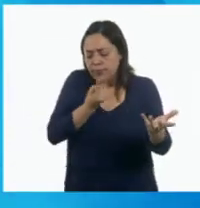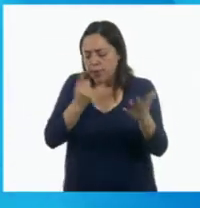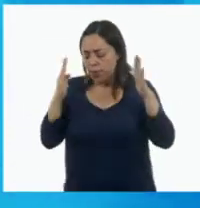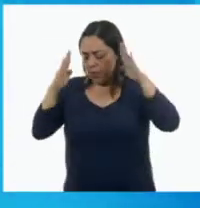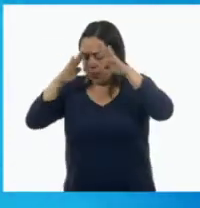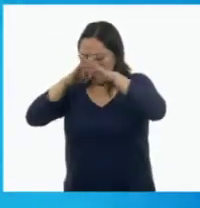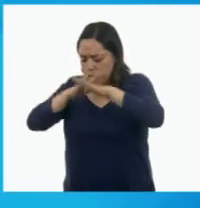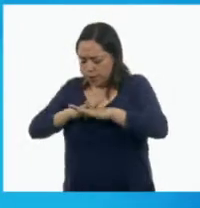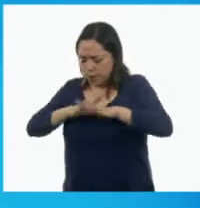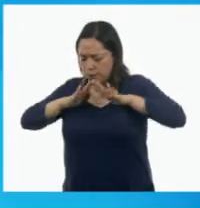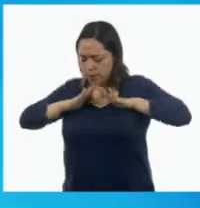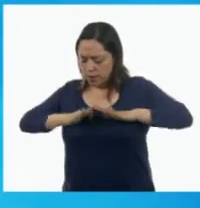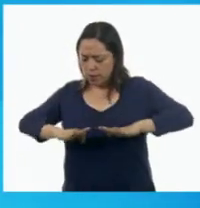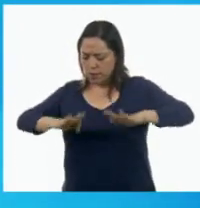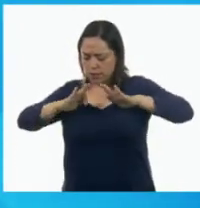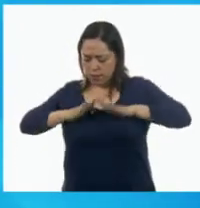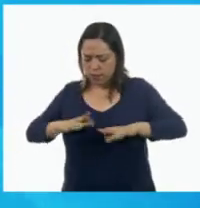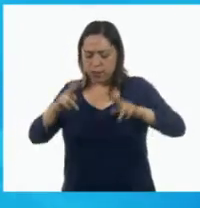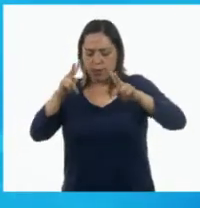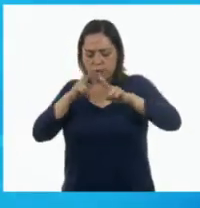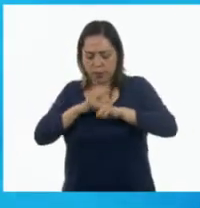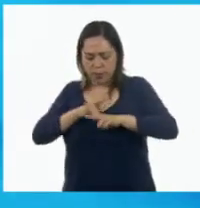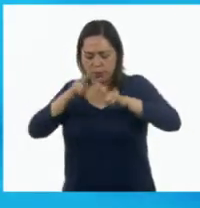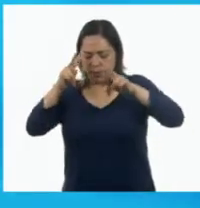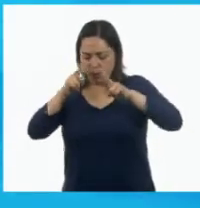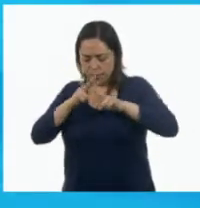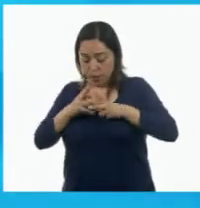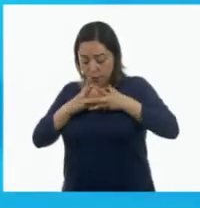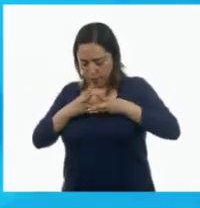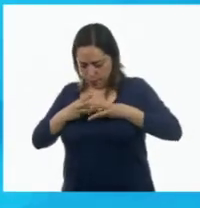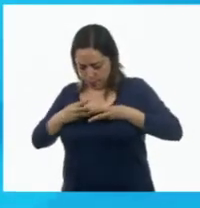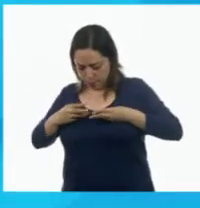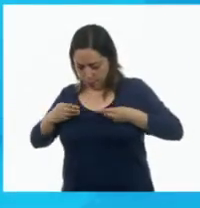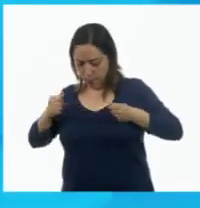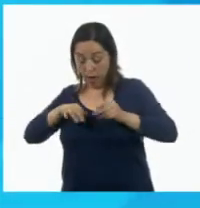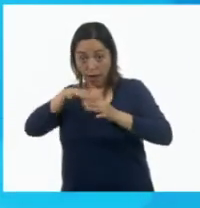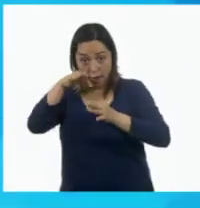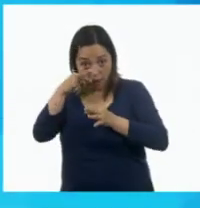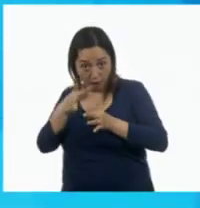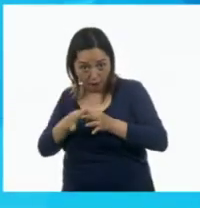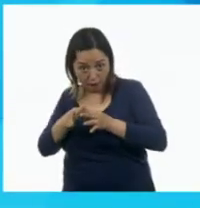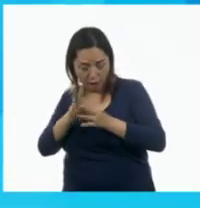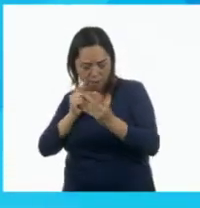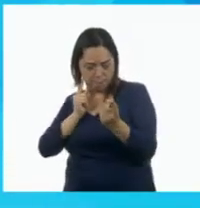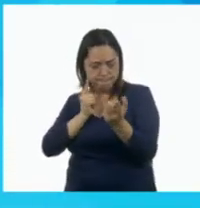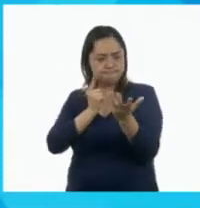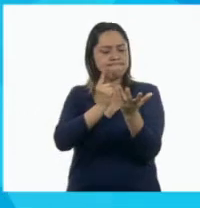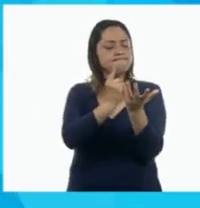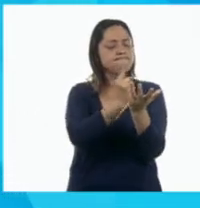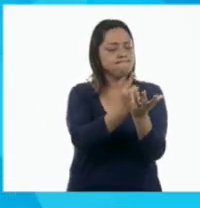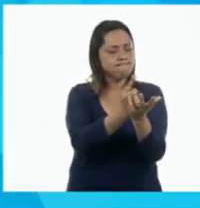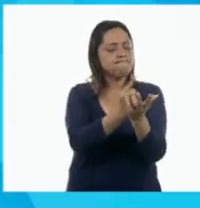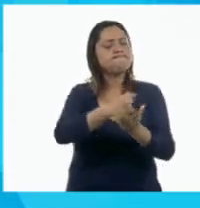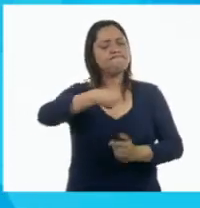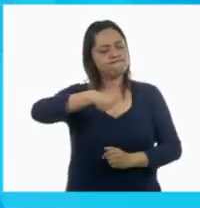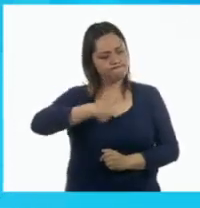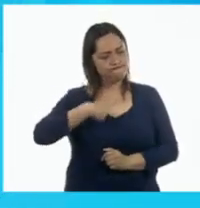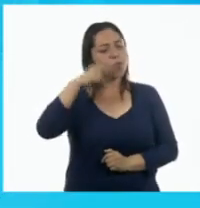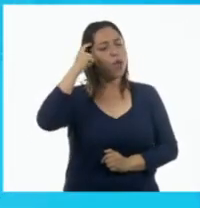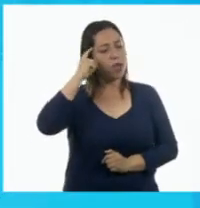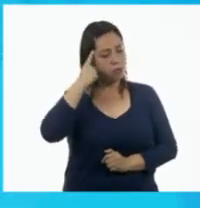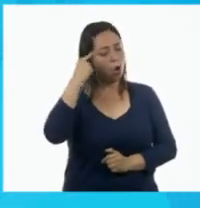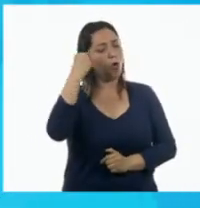respira y cuando estés listo, acércate y di con voz relajada. Estoy molesto contigo por esto.